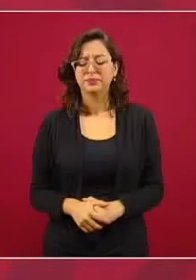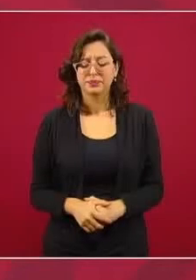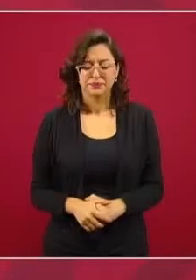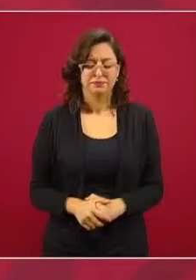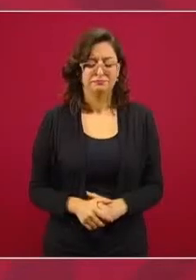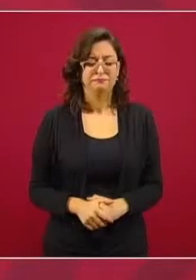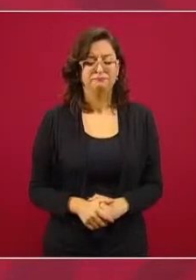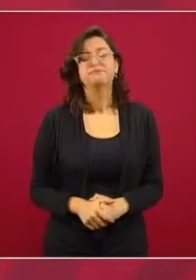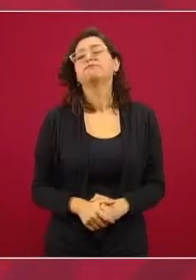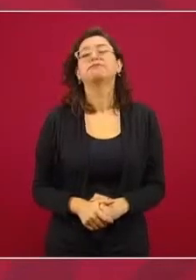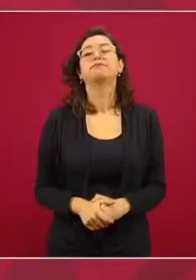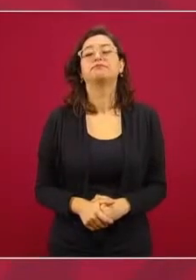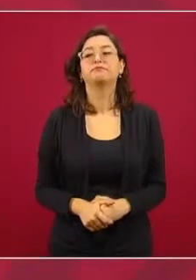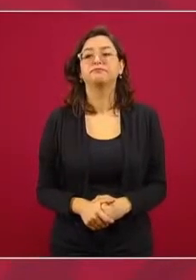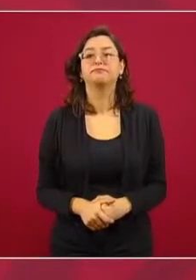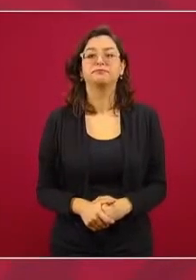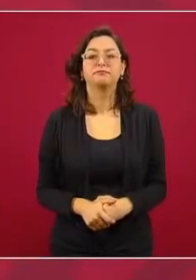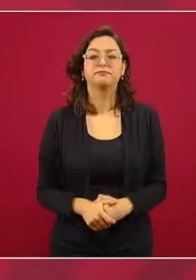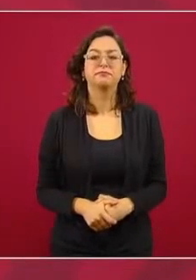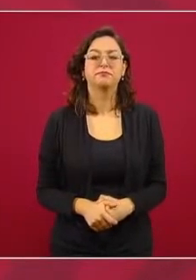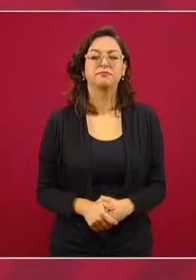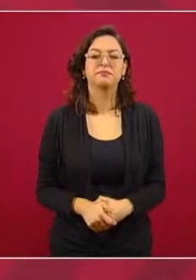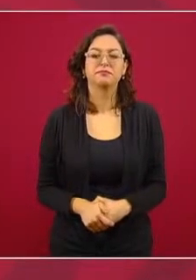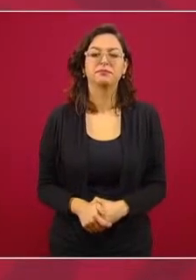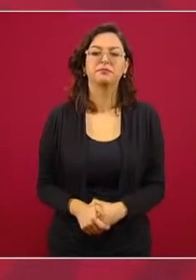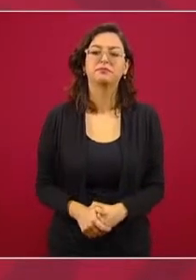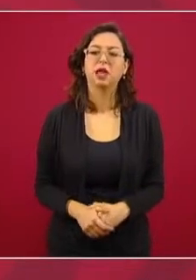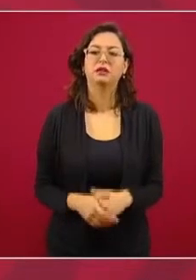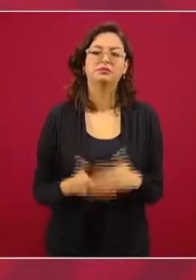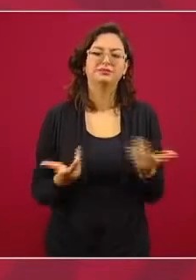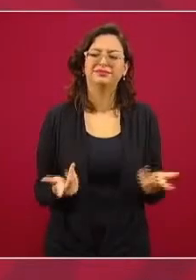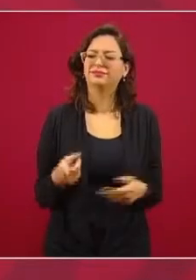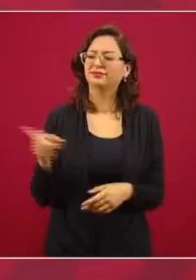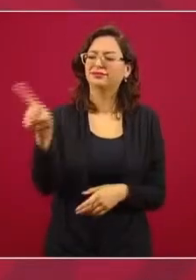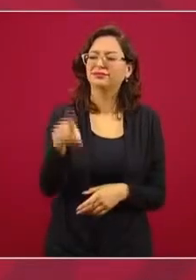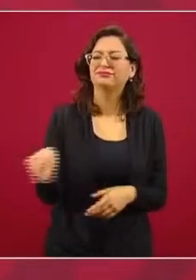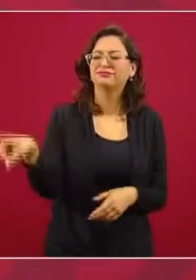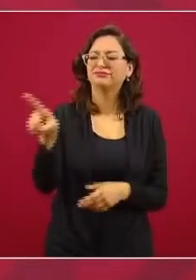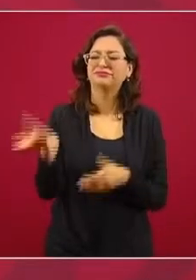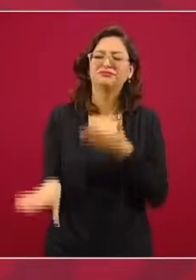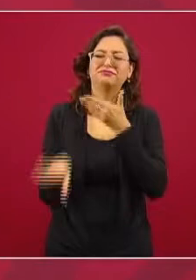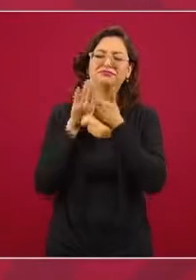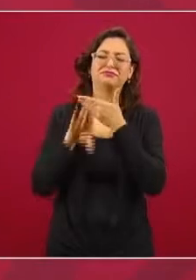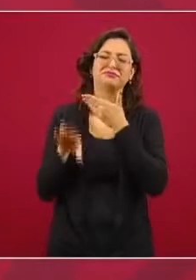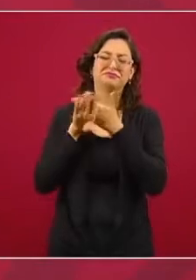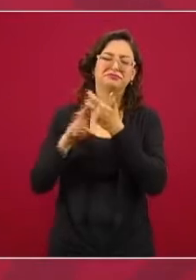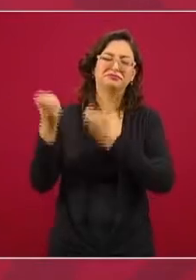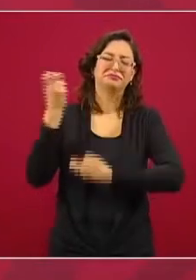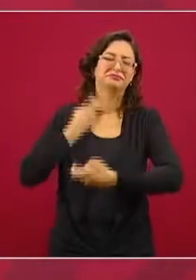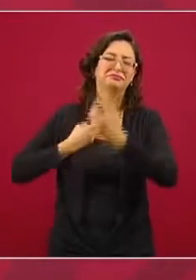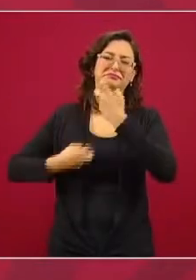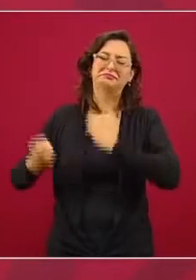porque es consustancial a la democracia. ya hemos hablado de esto